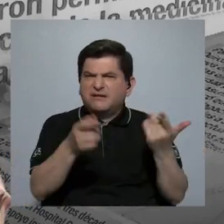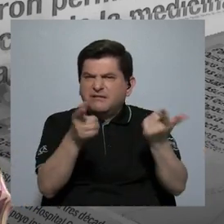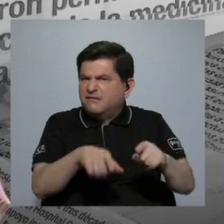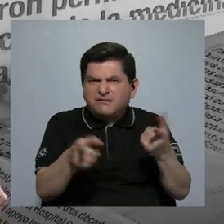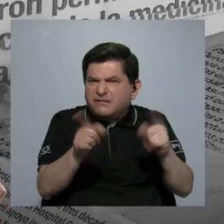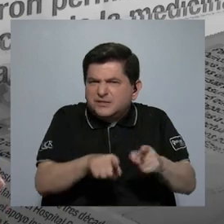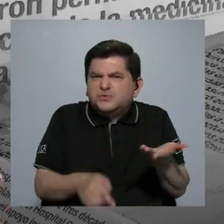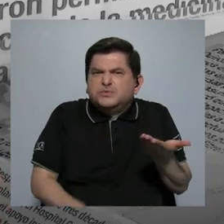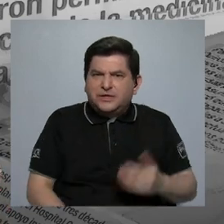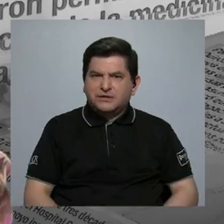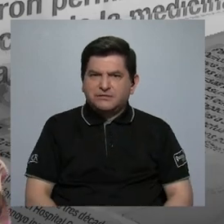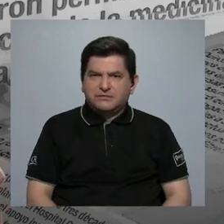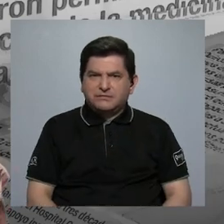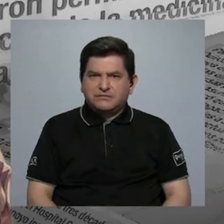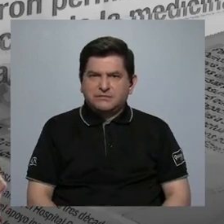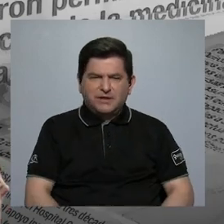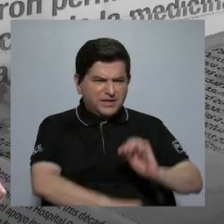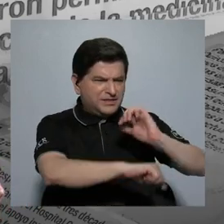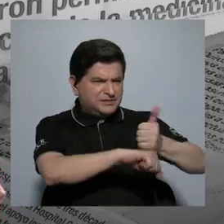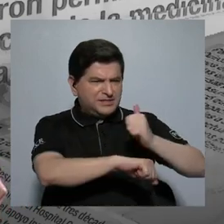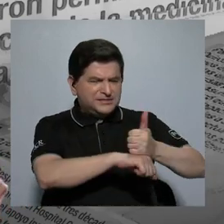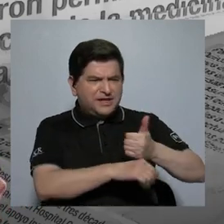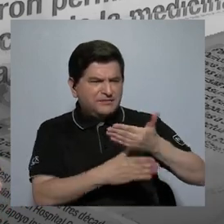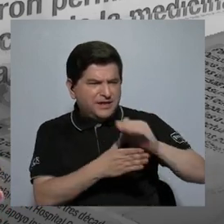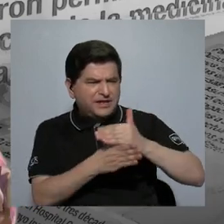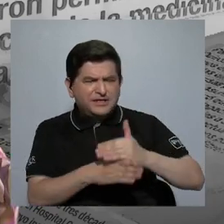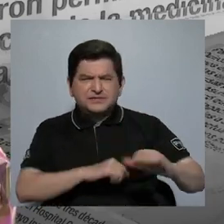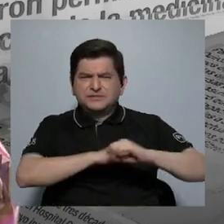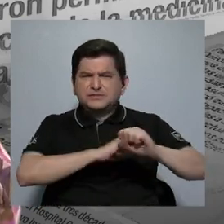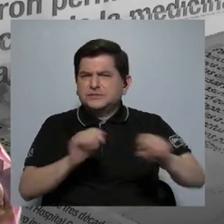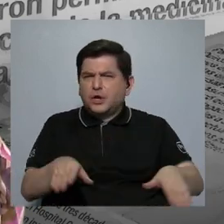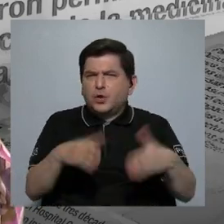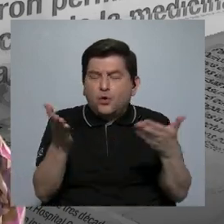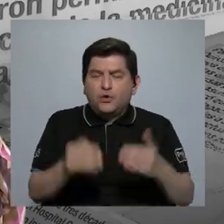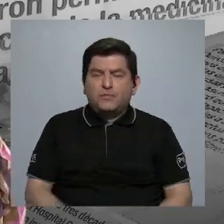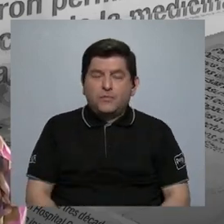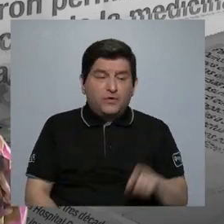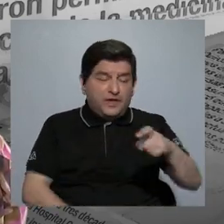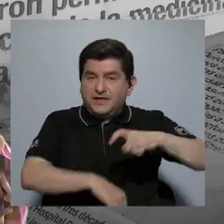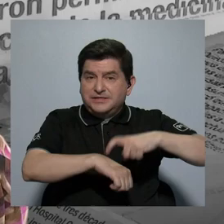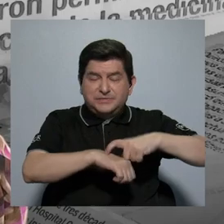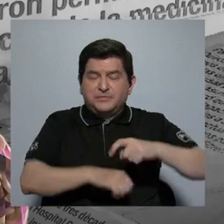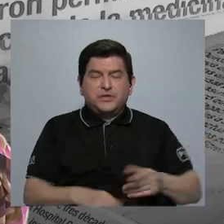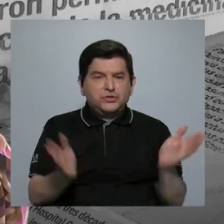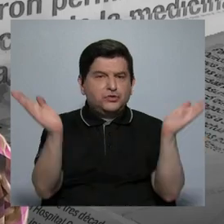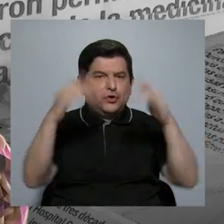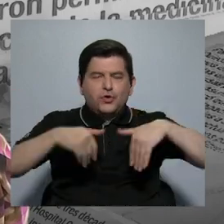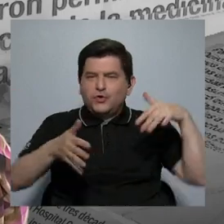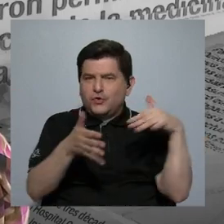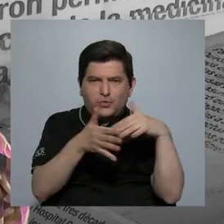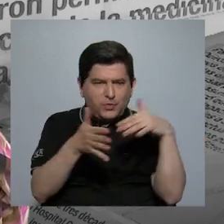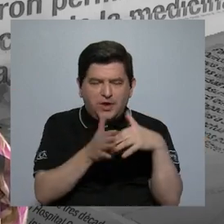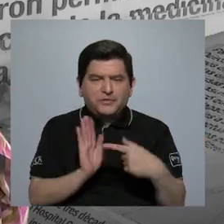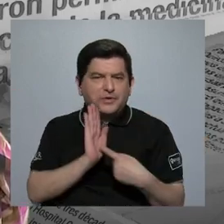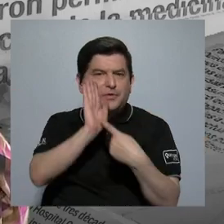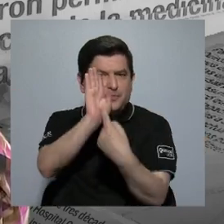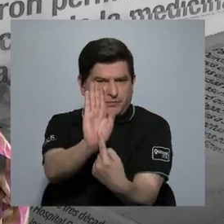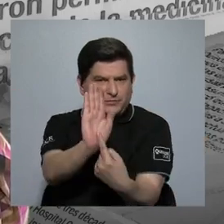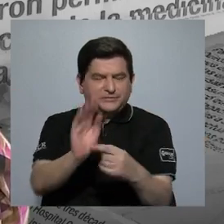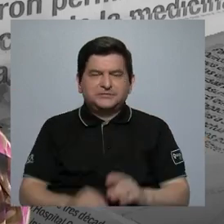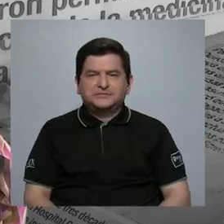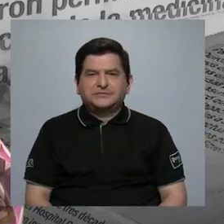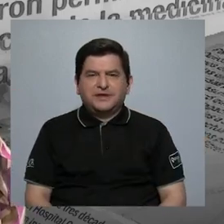sea, qué es lo que está pasando, o sea, cómo es que se asigna la publicidad, porque hasta el momento no habían estudios en que se